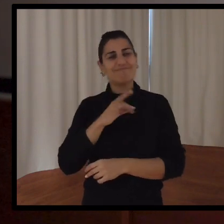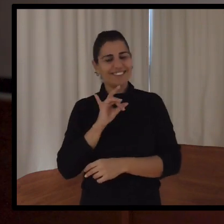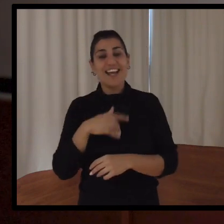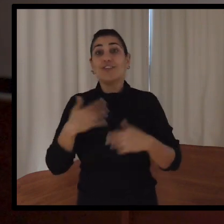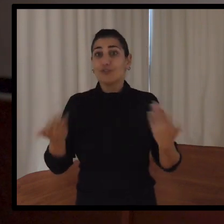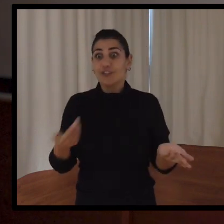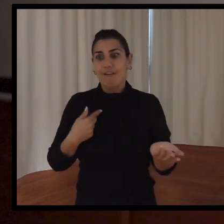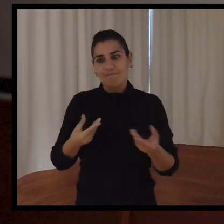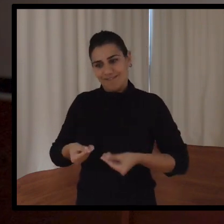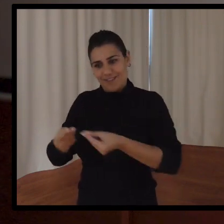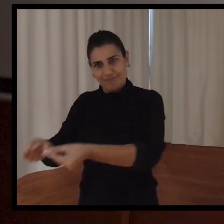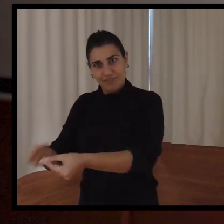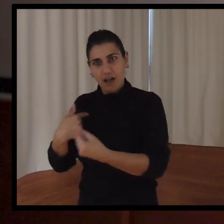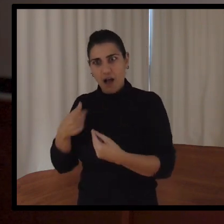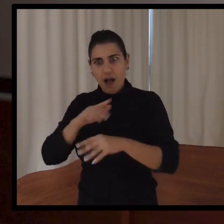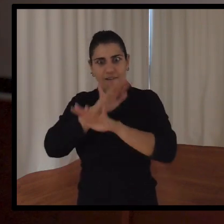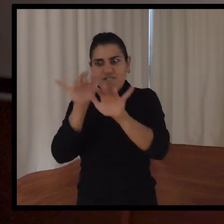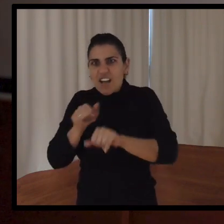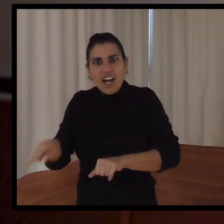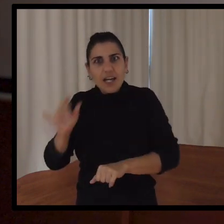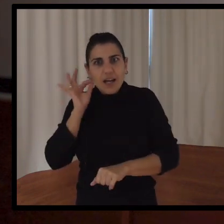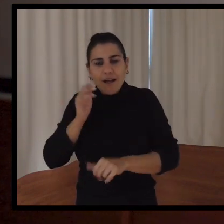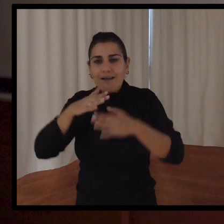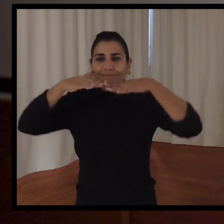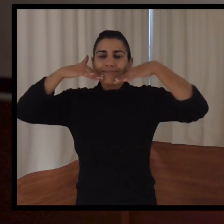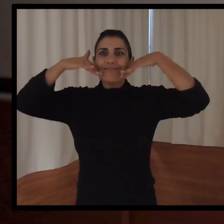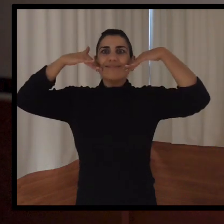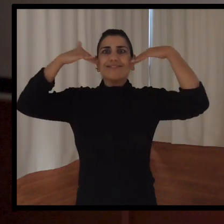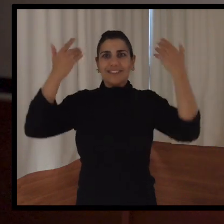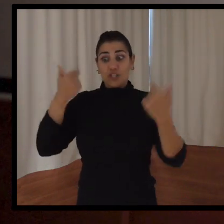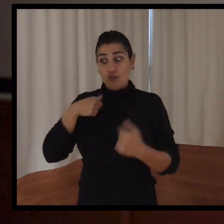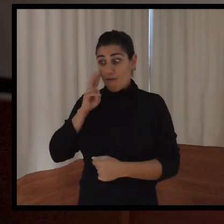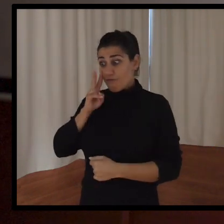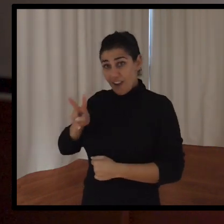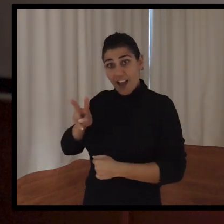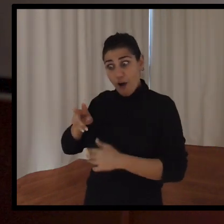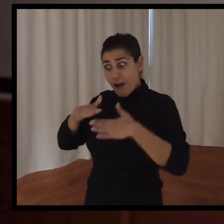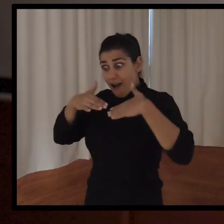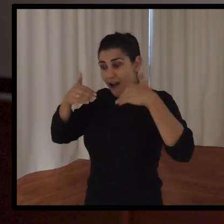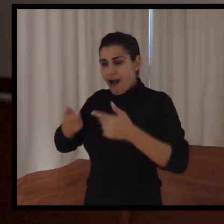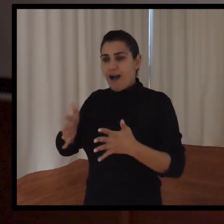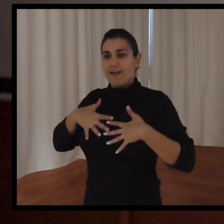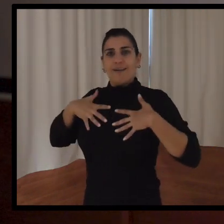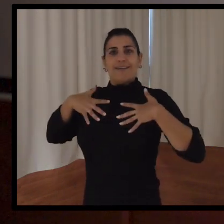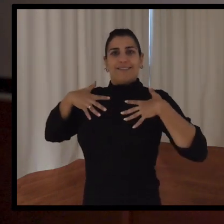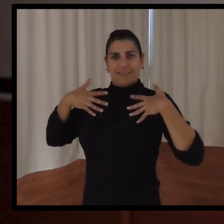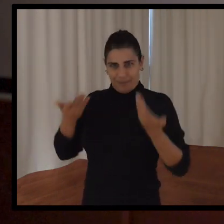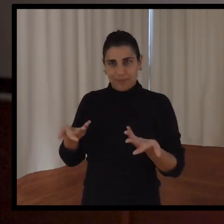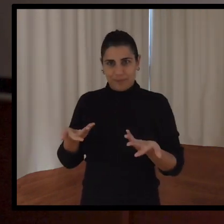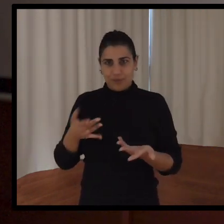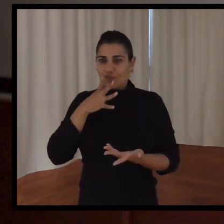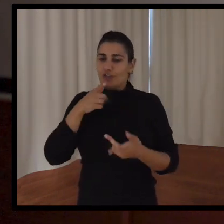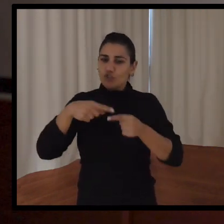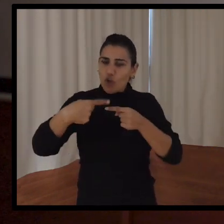Pues, se la dimos y esa niña fue feliz. Y gracias a la sonrisa que le vi a la chica, pues, fue la sonrisa que día